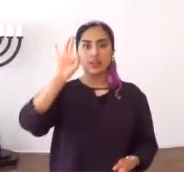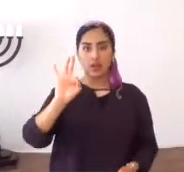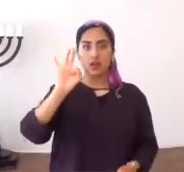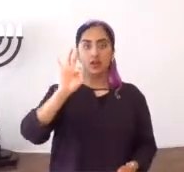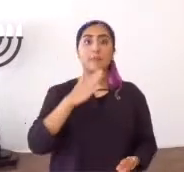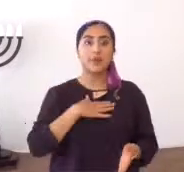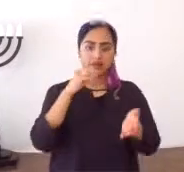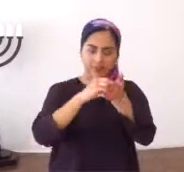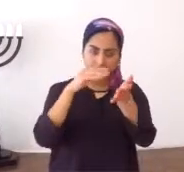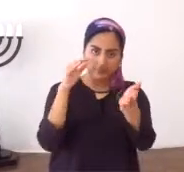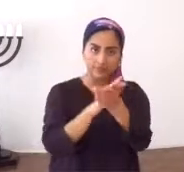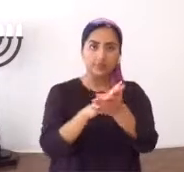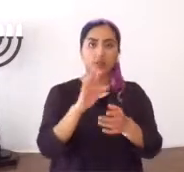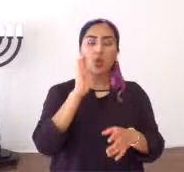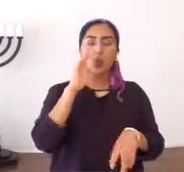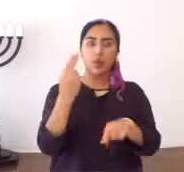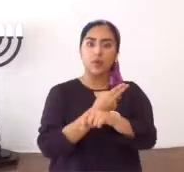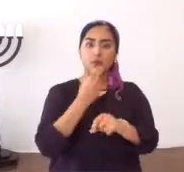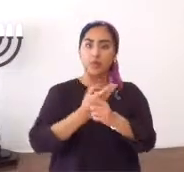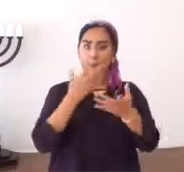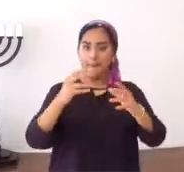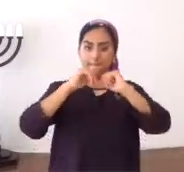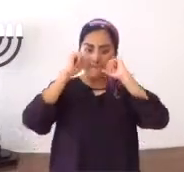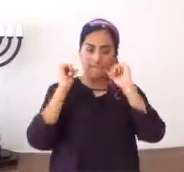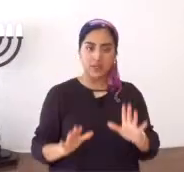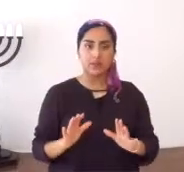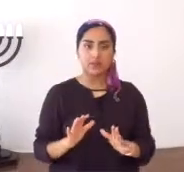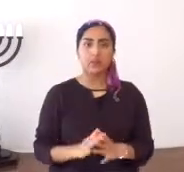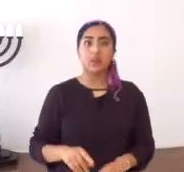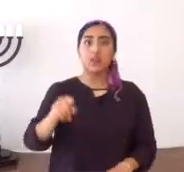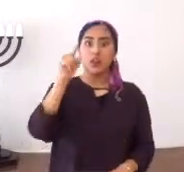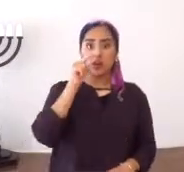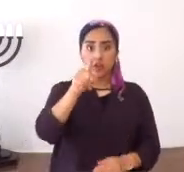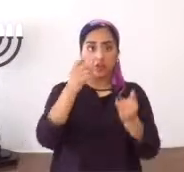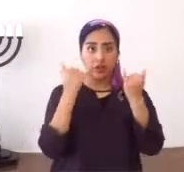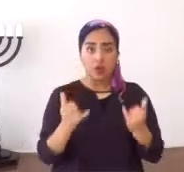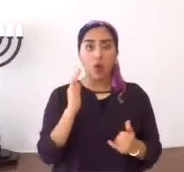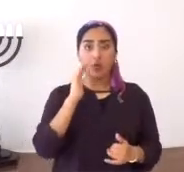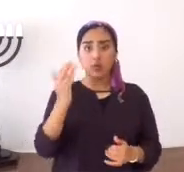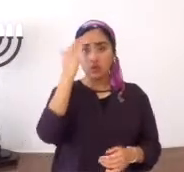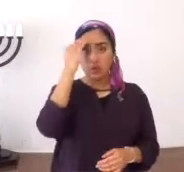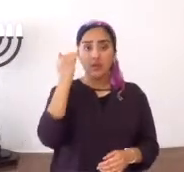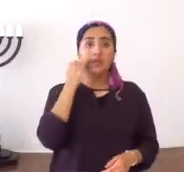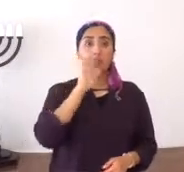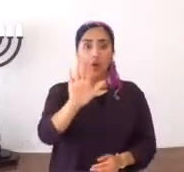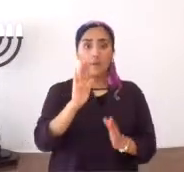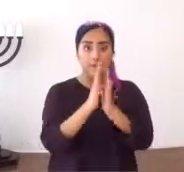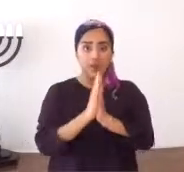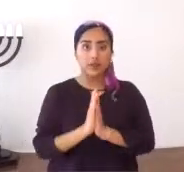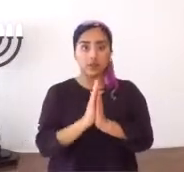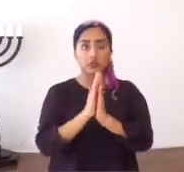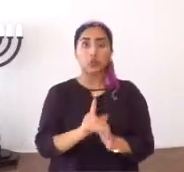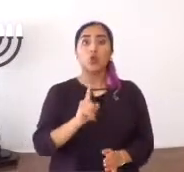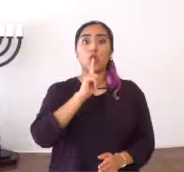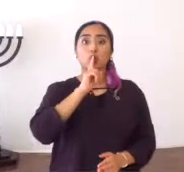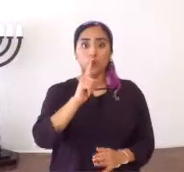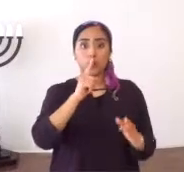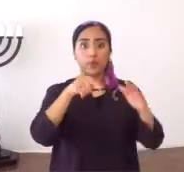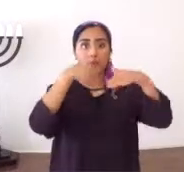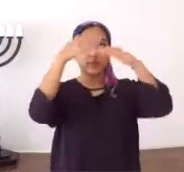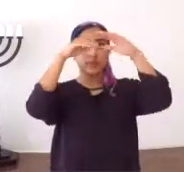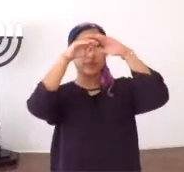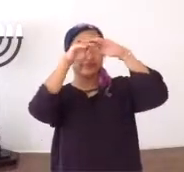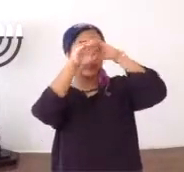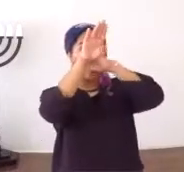a ver, en el verso 9, anótelo, por favor, le va a servir, de mucha bendición, usted ahora, va a saber, si sus oraciones, están